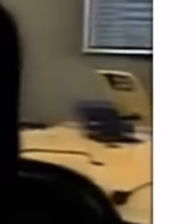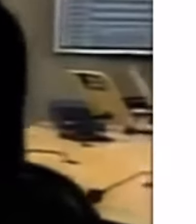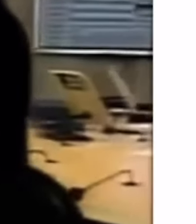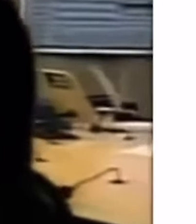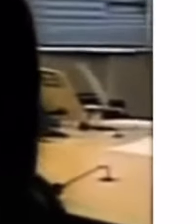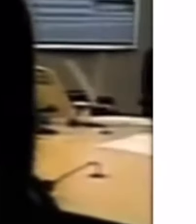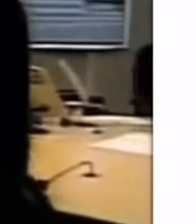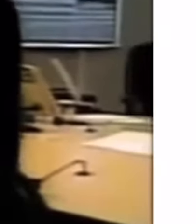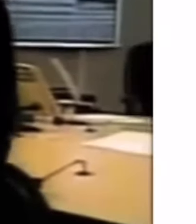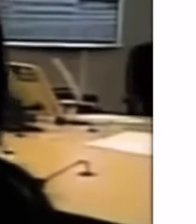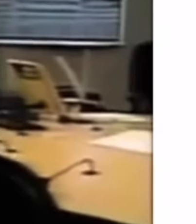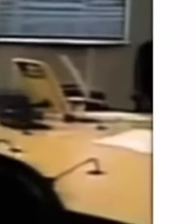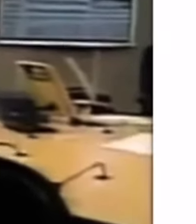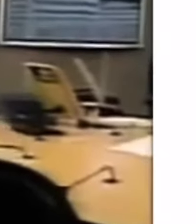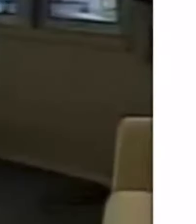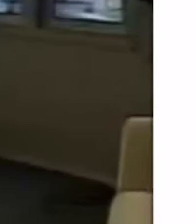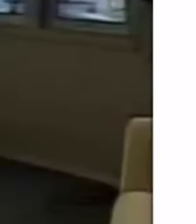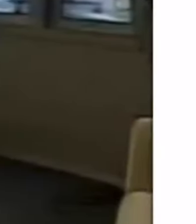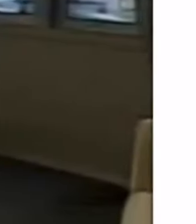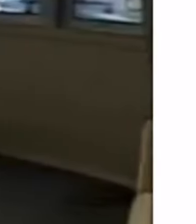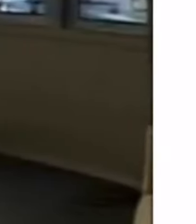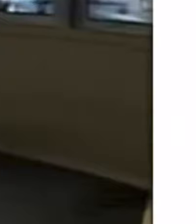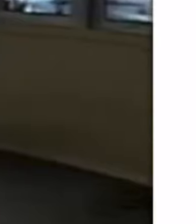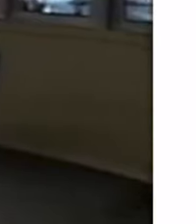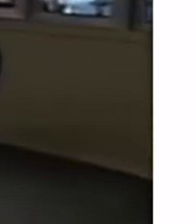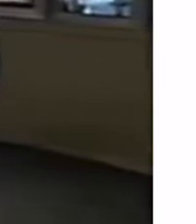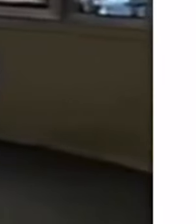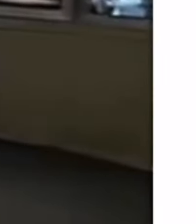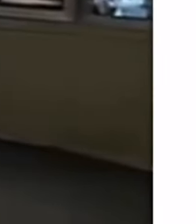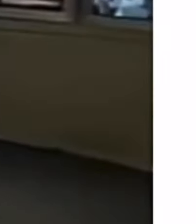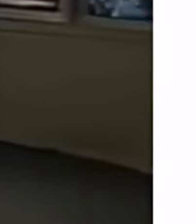mejor no, pero pues no, no lo iba a hacer.